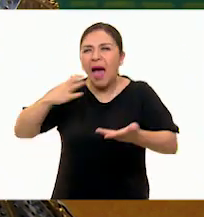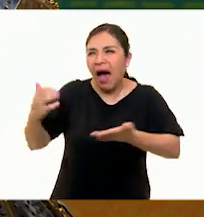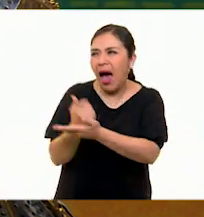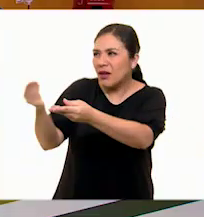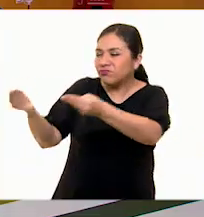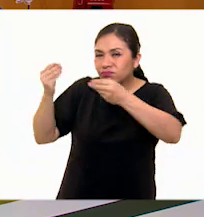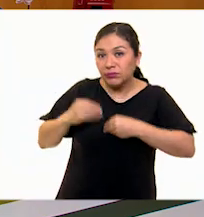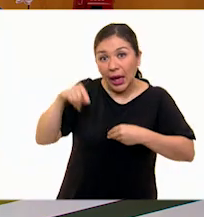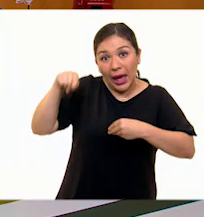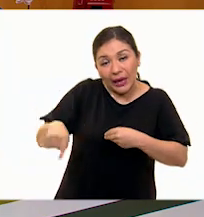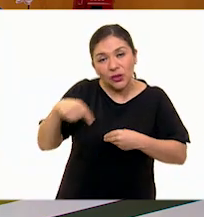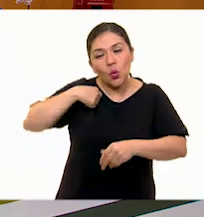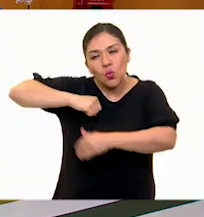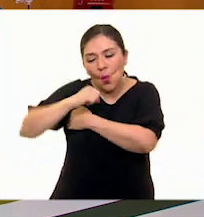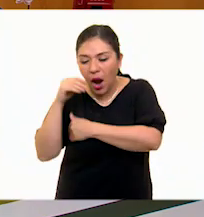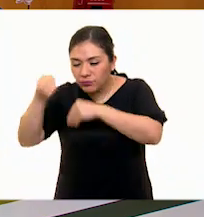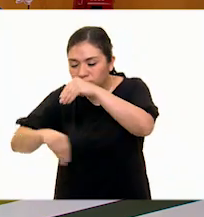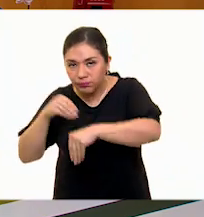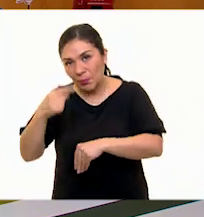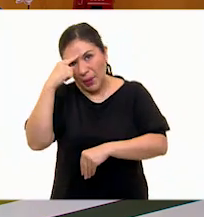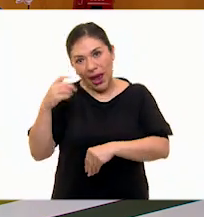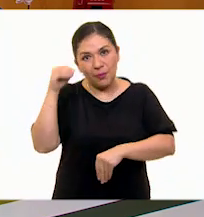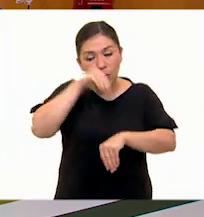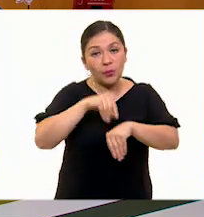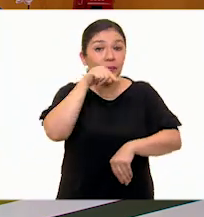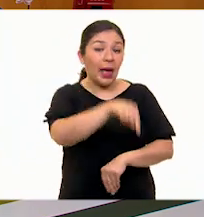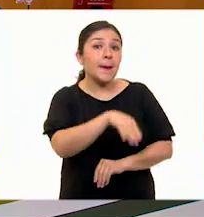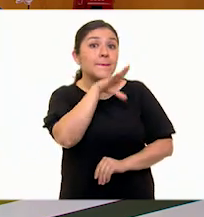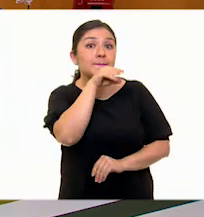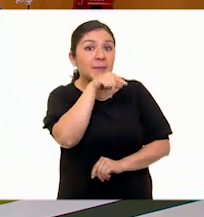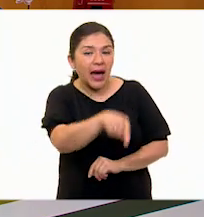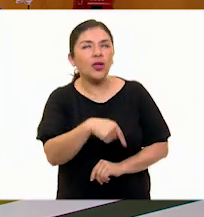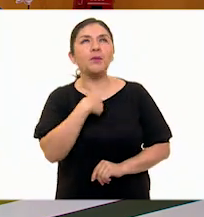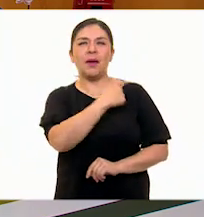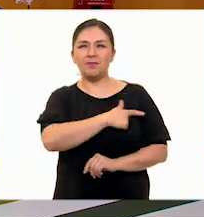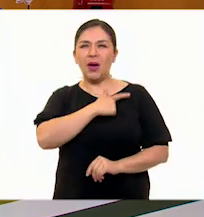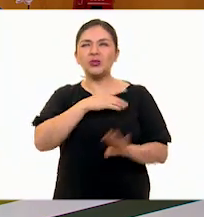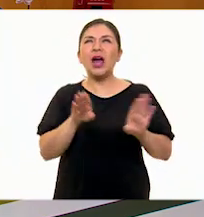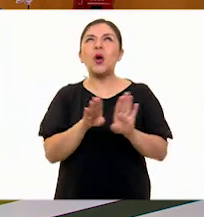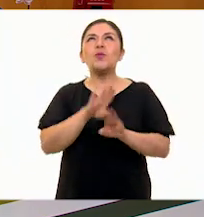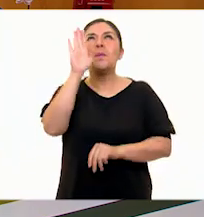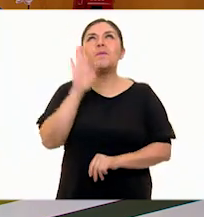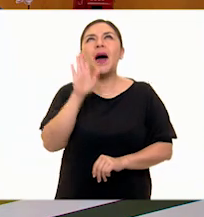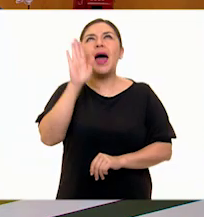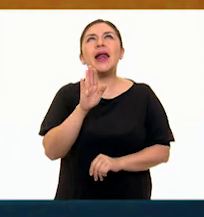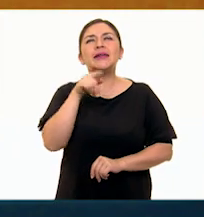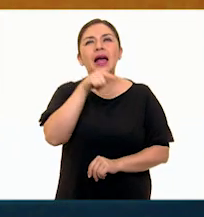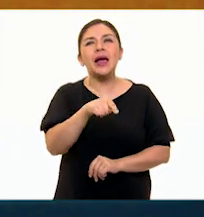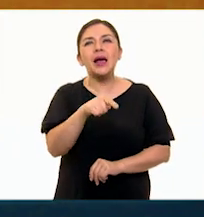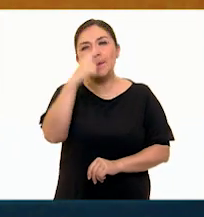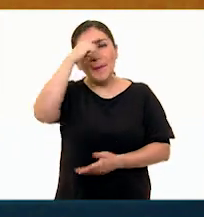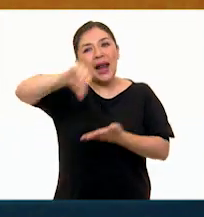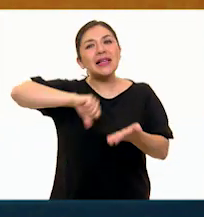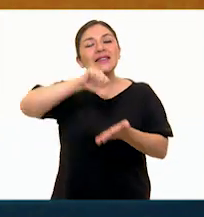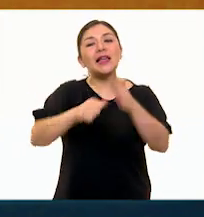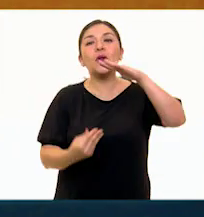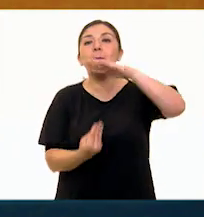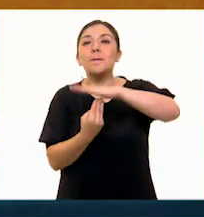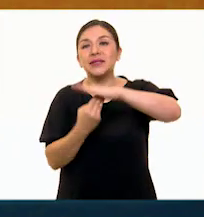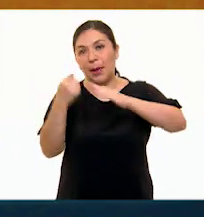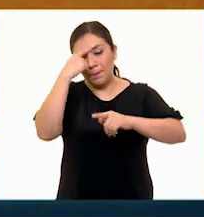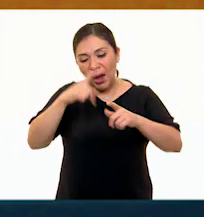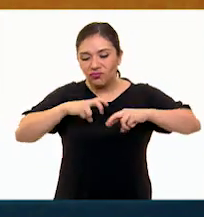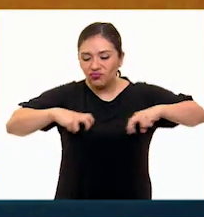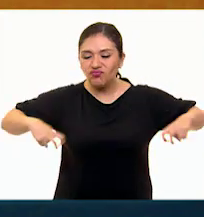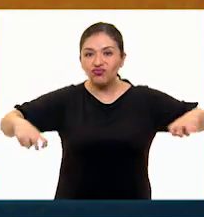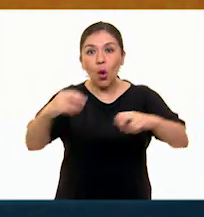escondidas. Y, por ejemplo, el patito me gusta mucho como para que esté en el centro de la mesa cuando comemos.